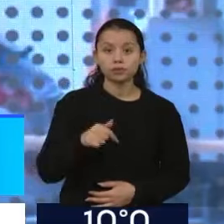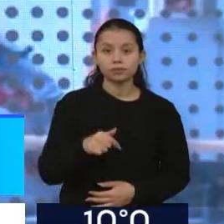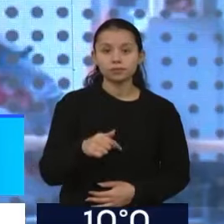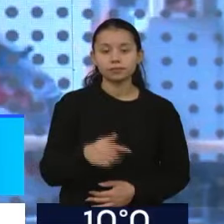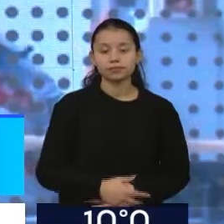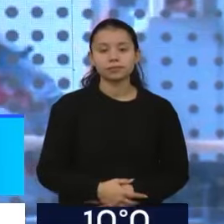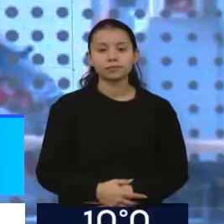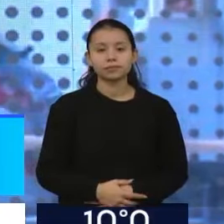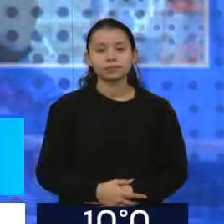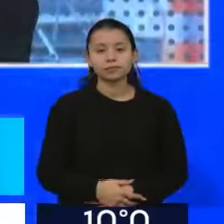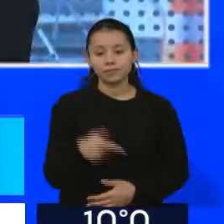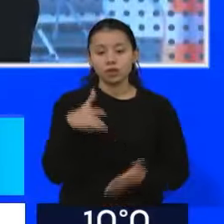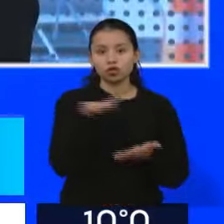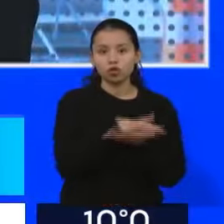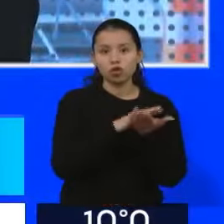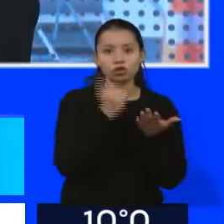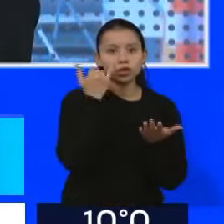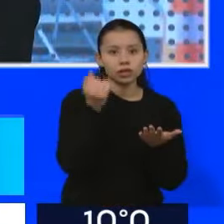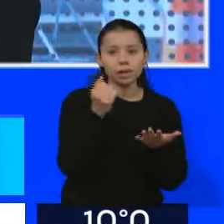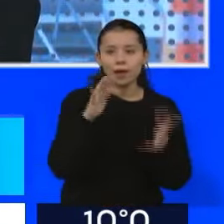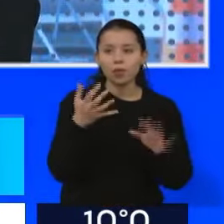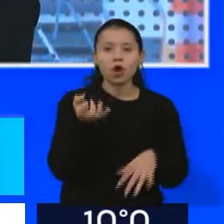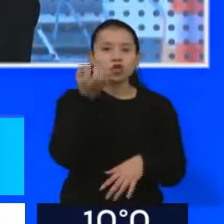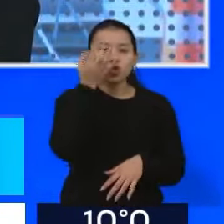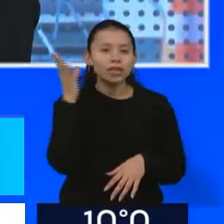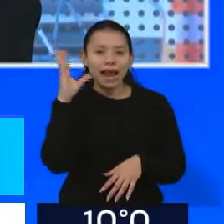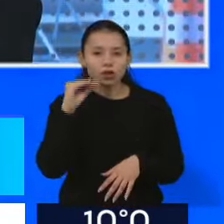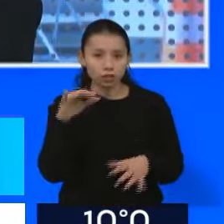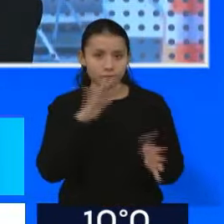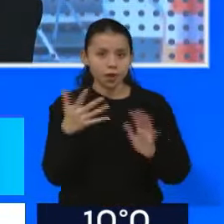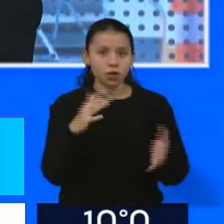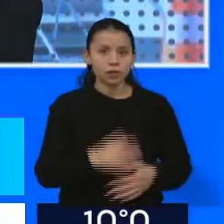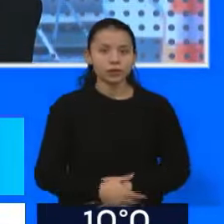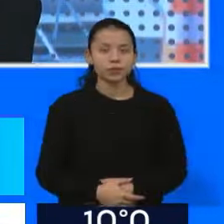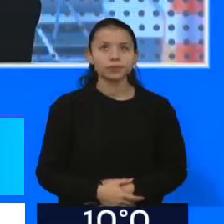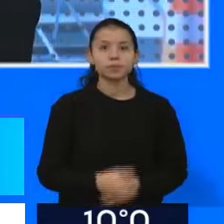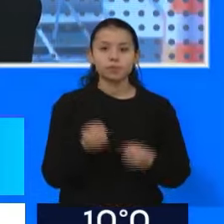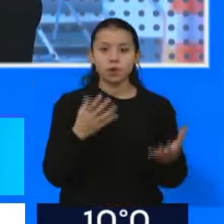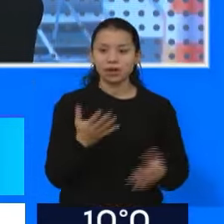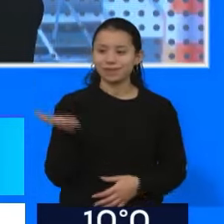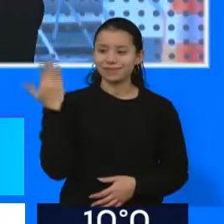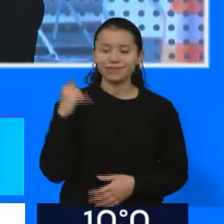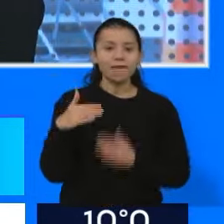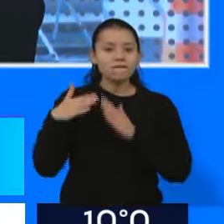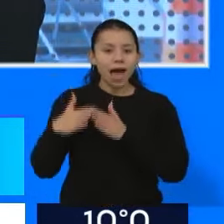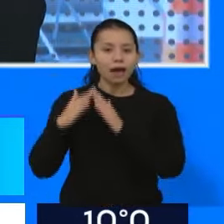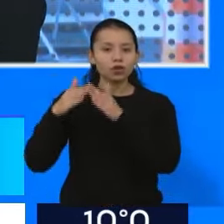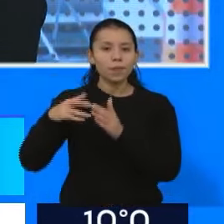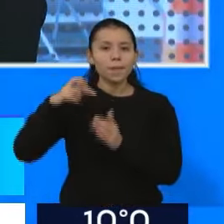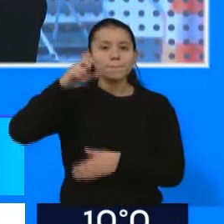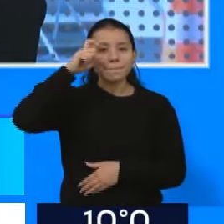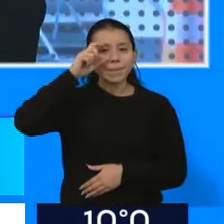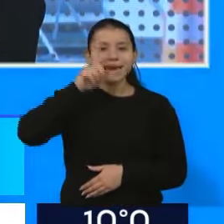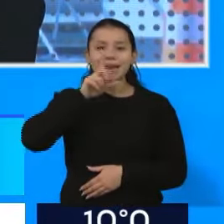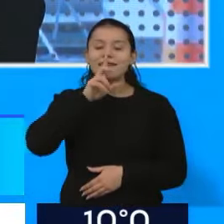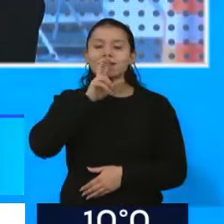solucionado el problema en horas de la medianoche porque el buque con gas de Petrobras, que se esperaba que llegara ayer, pero